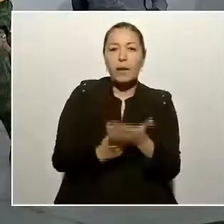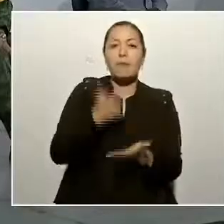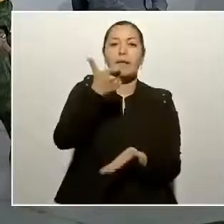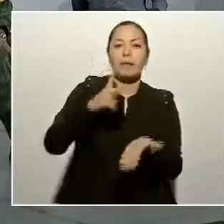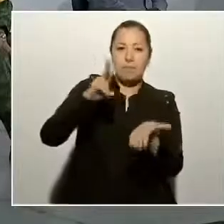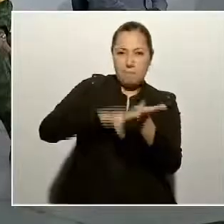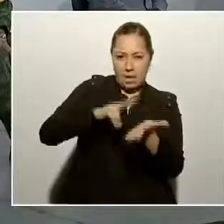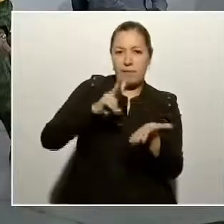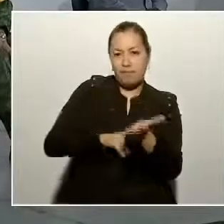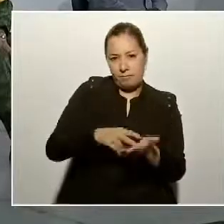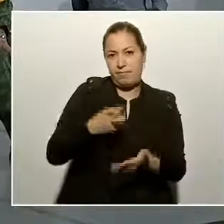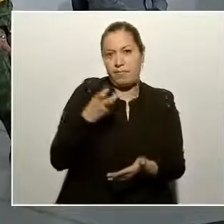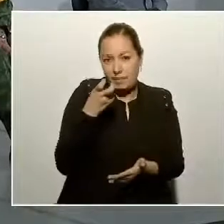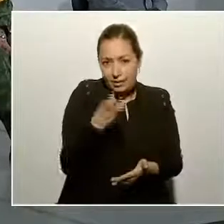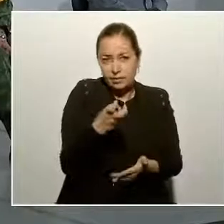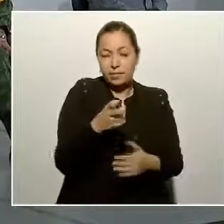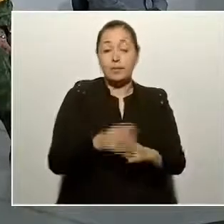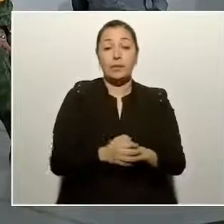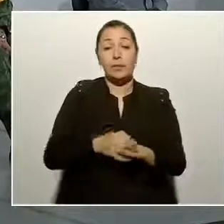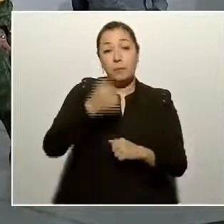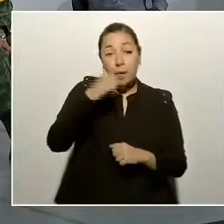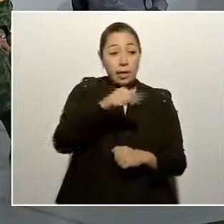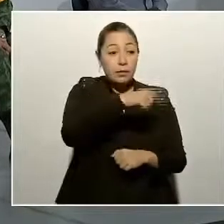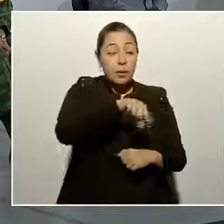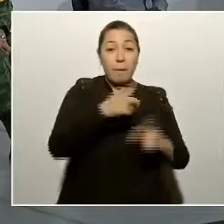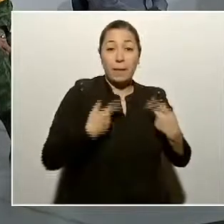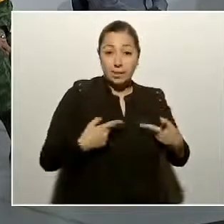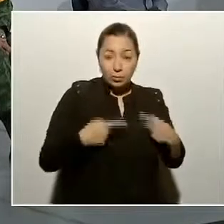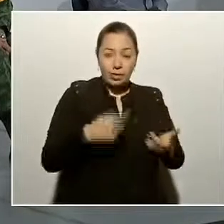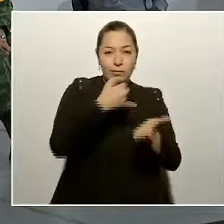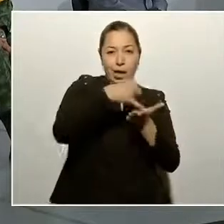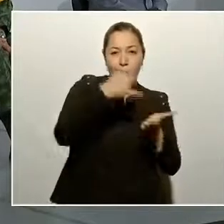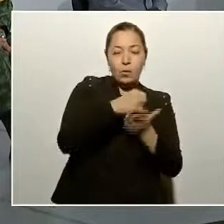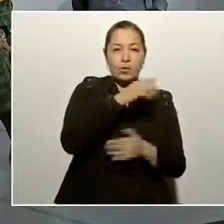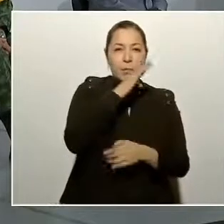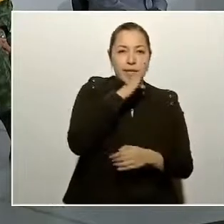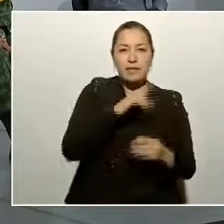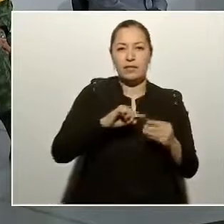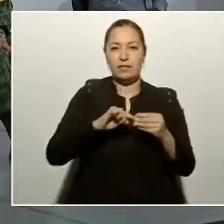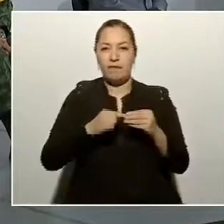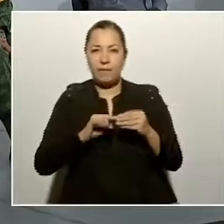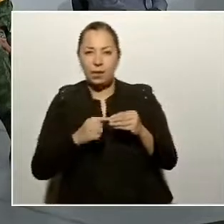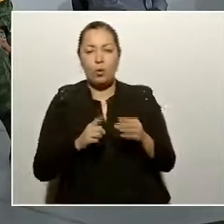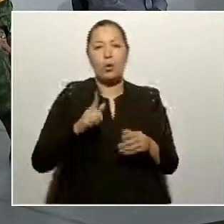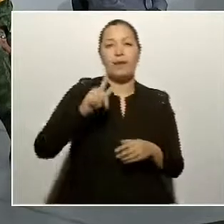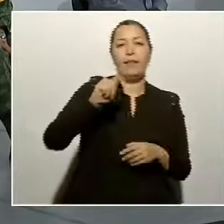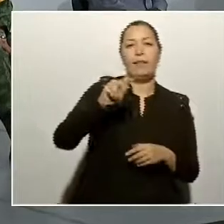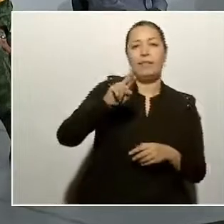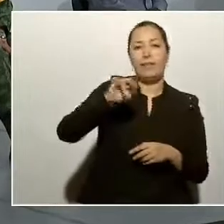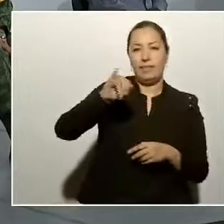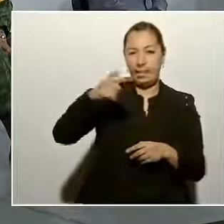a productores de maíz, de frijol, de trigo.